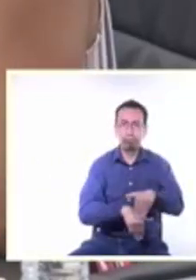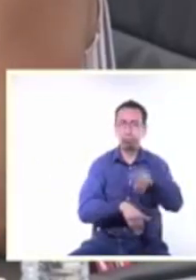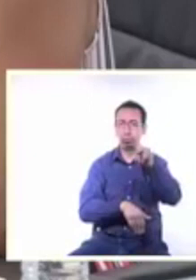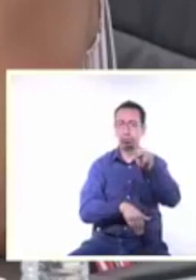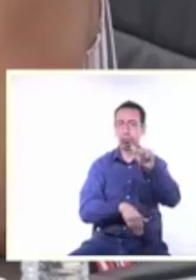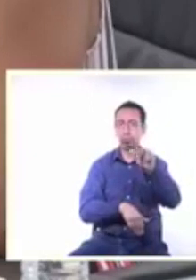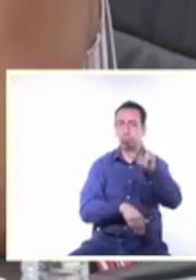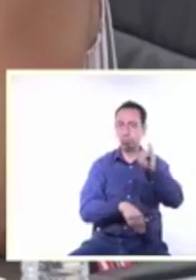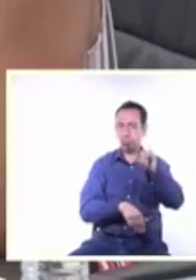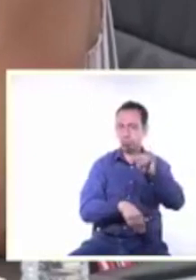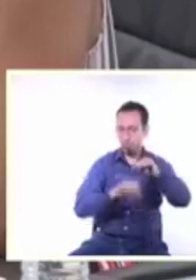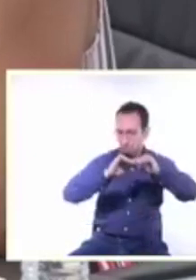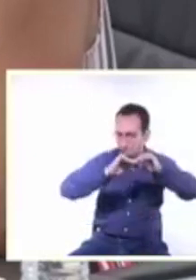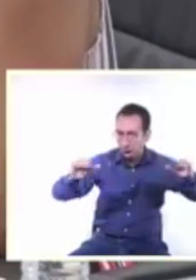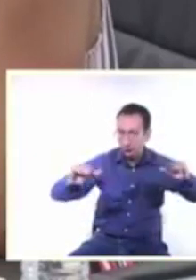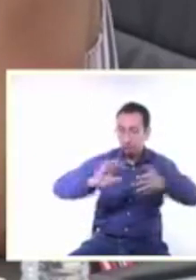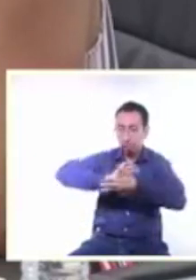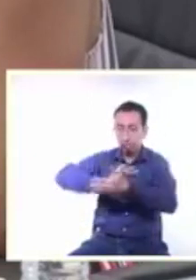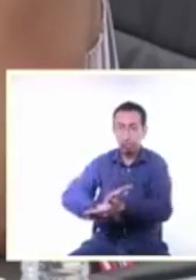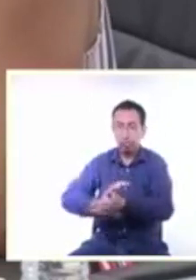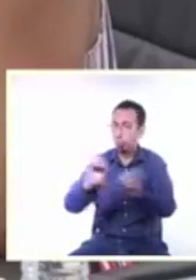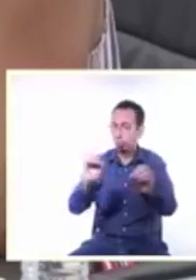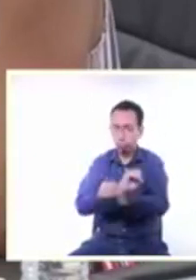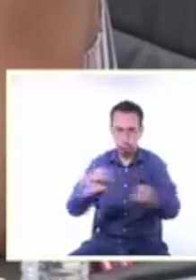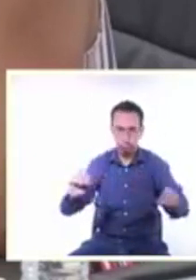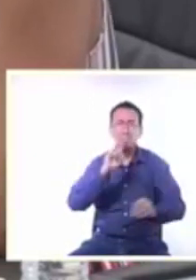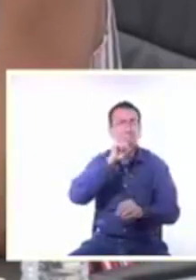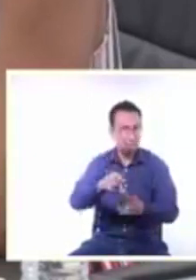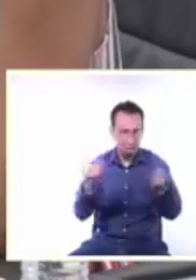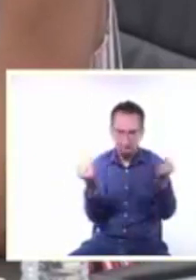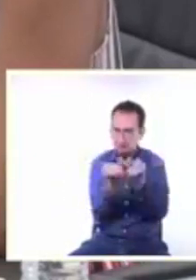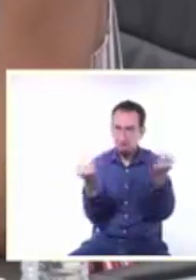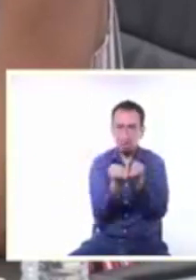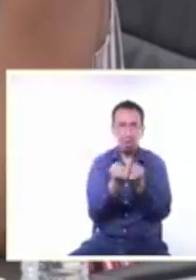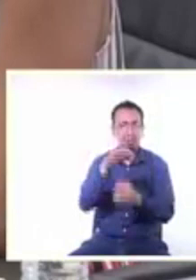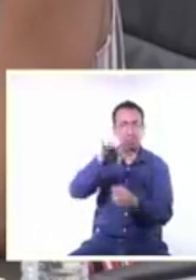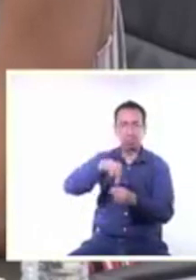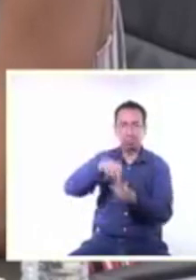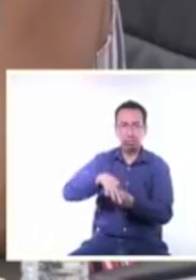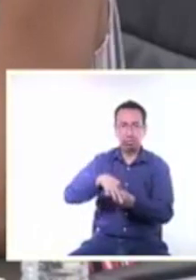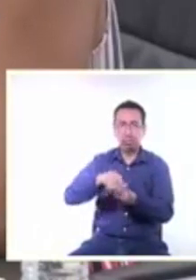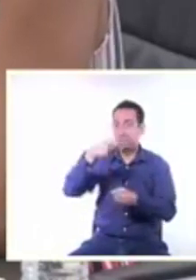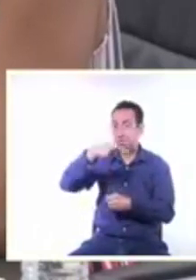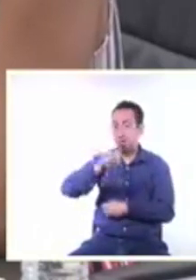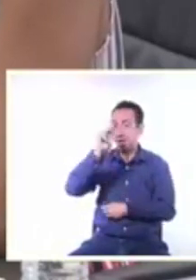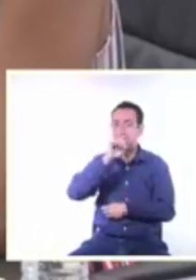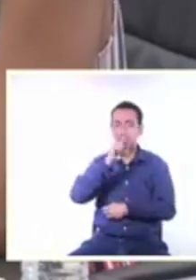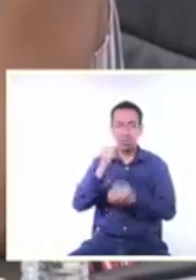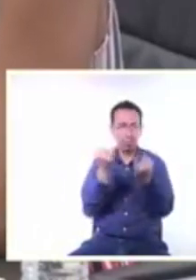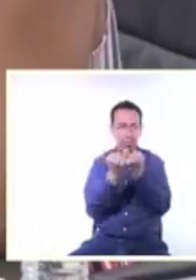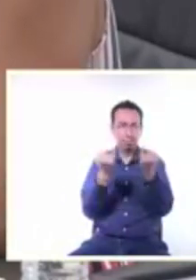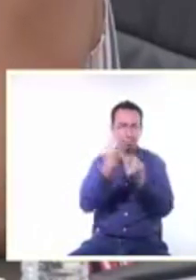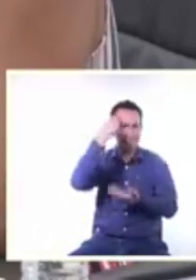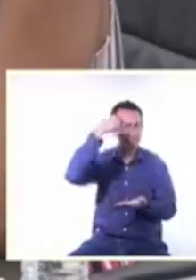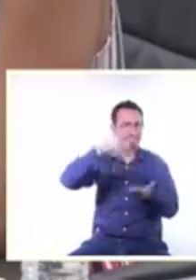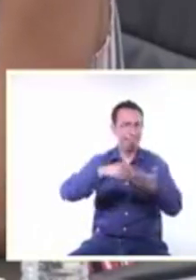principio de igualdad de género y no discriminación también en la gestión electoral pero además estoy